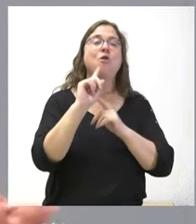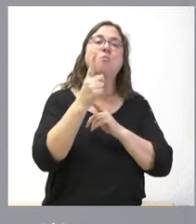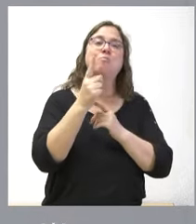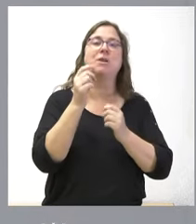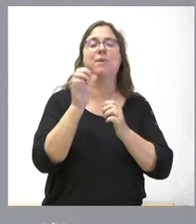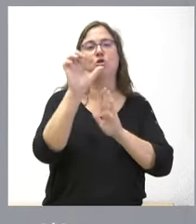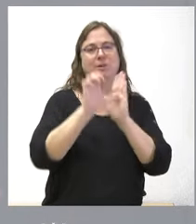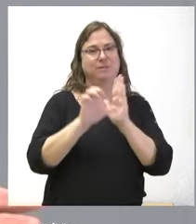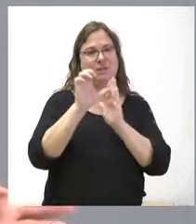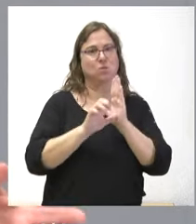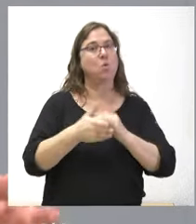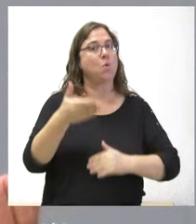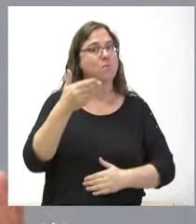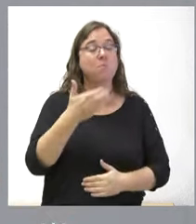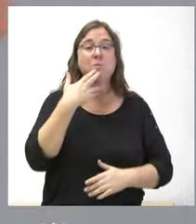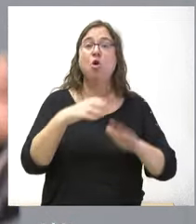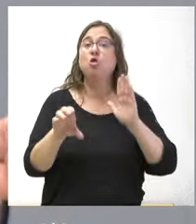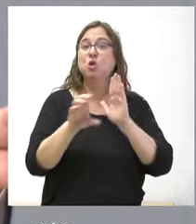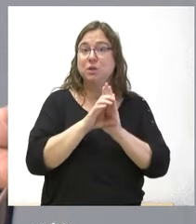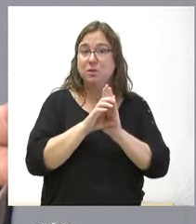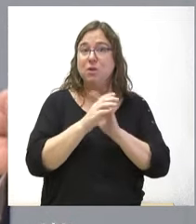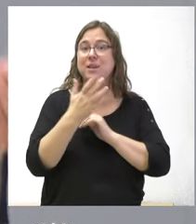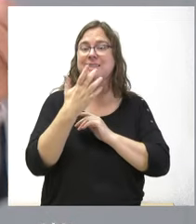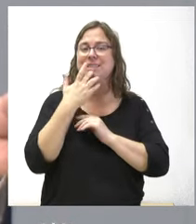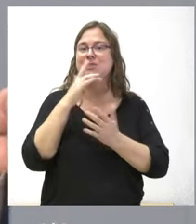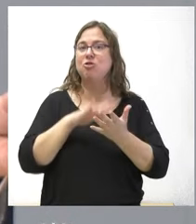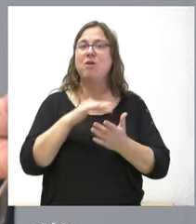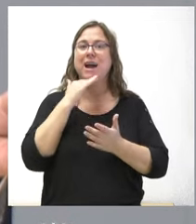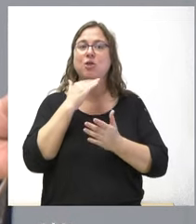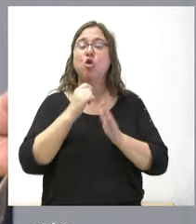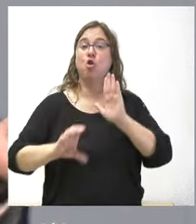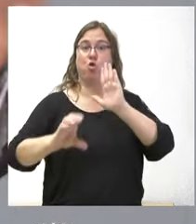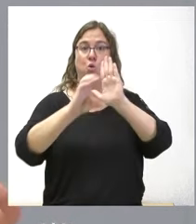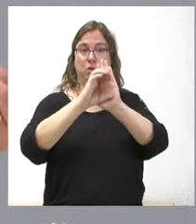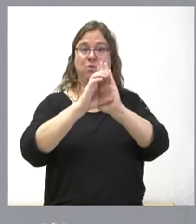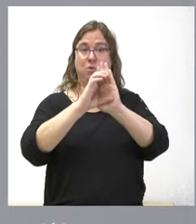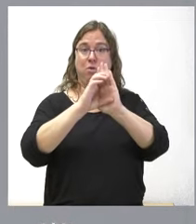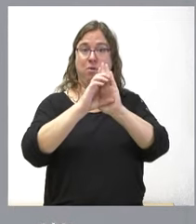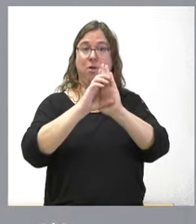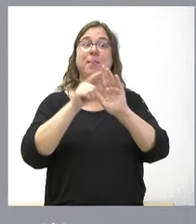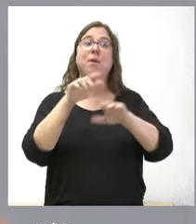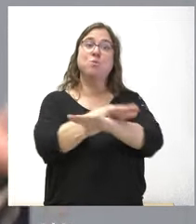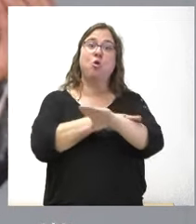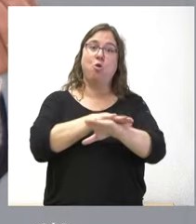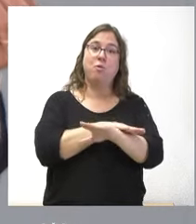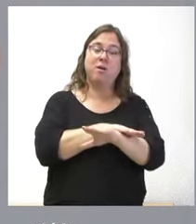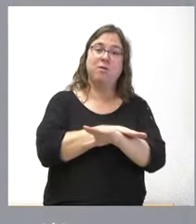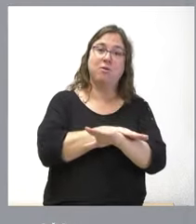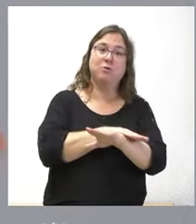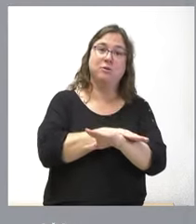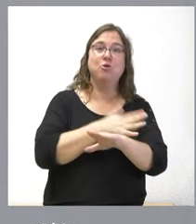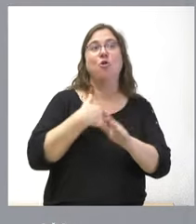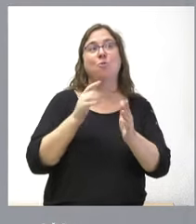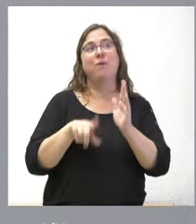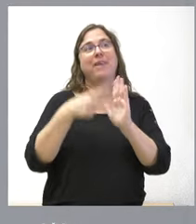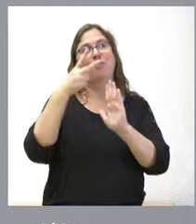que se ha hecho en la Constitución por ejemplo cuando hay algo a rango de Constitución impide que haya un gobierno que apruebe